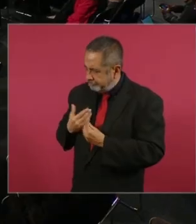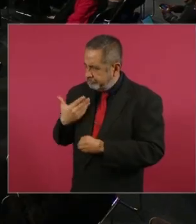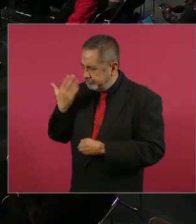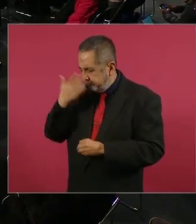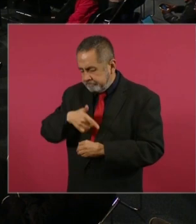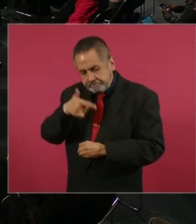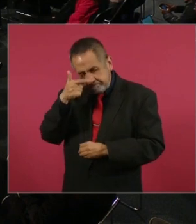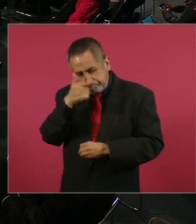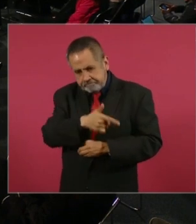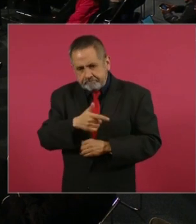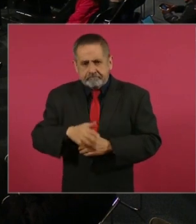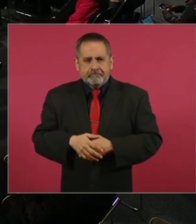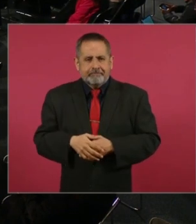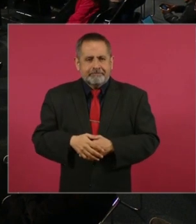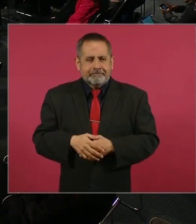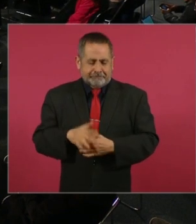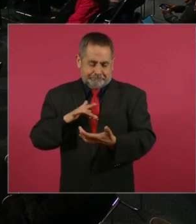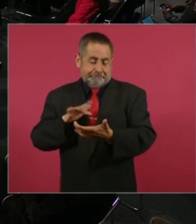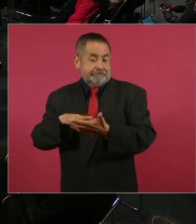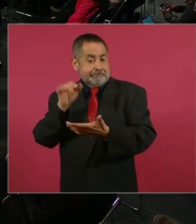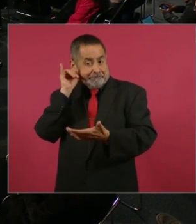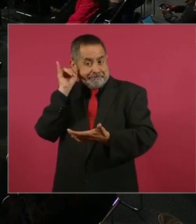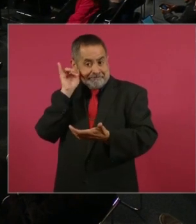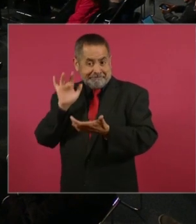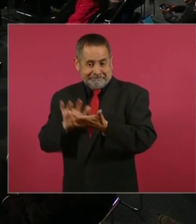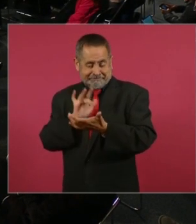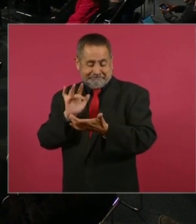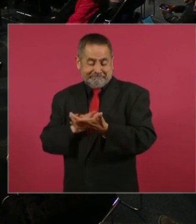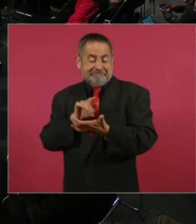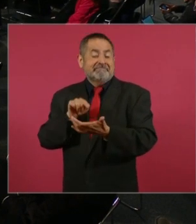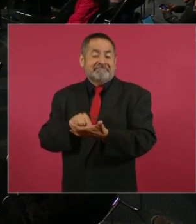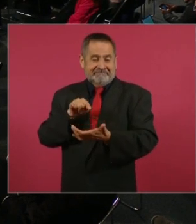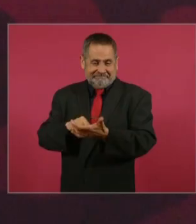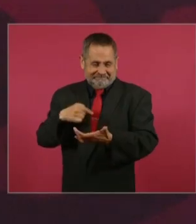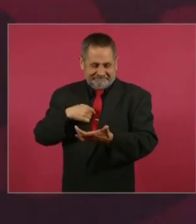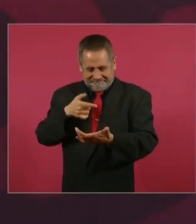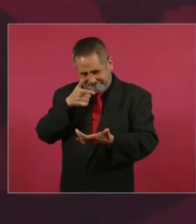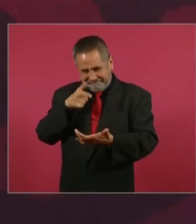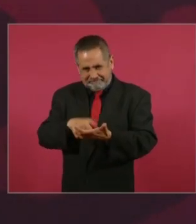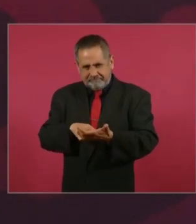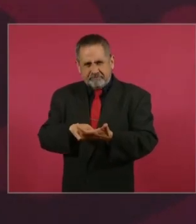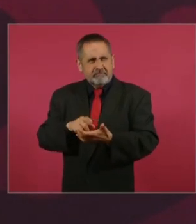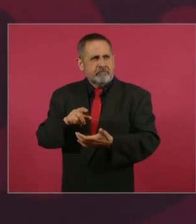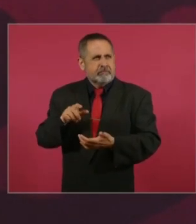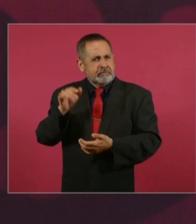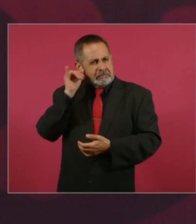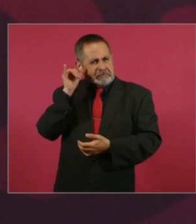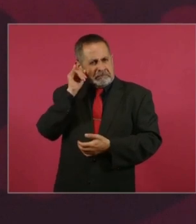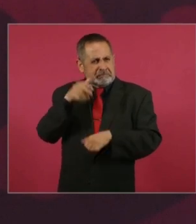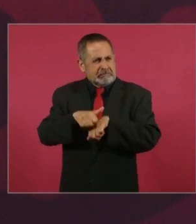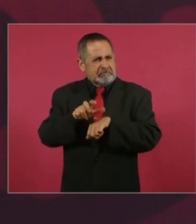Con mi iPhone 38,